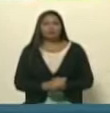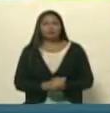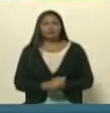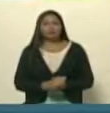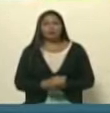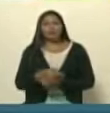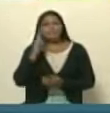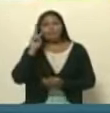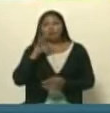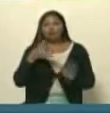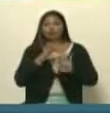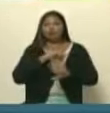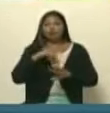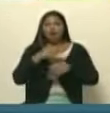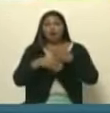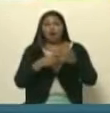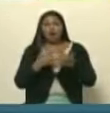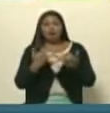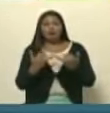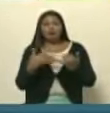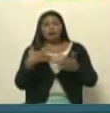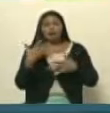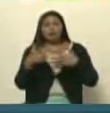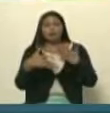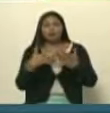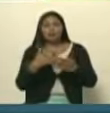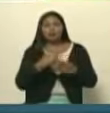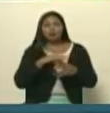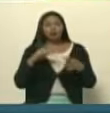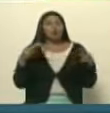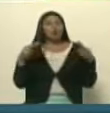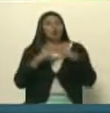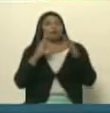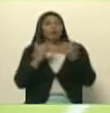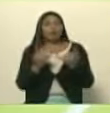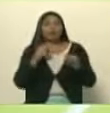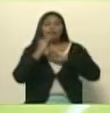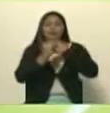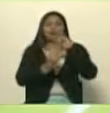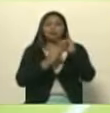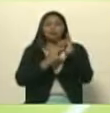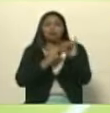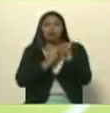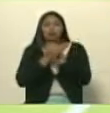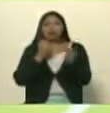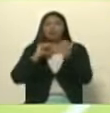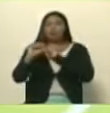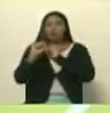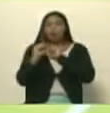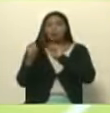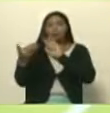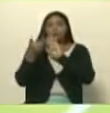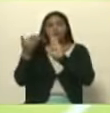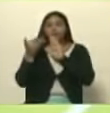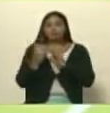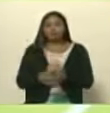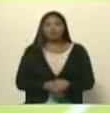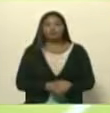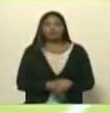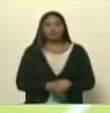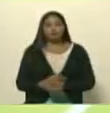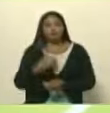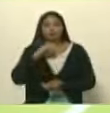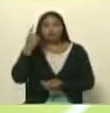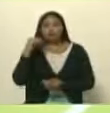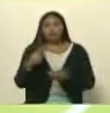ahorita estamos realizando esta actividad en el marco de un encuentro internacional en contra del fascismo. Tenemos